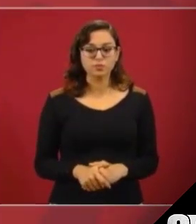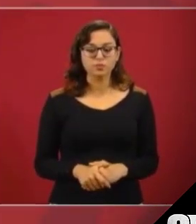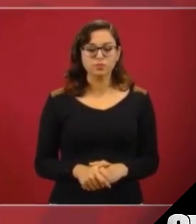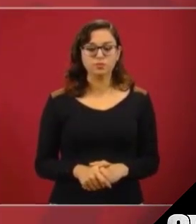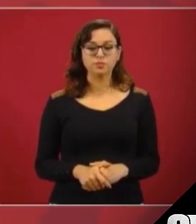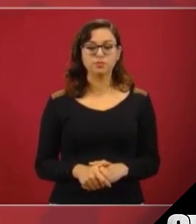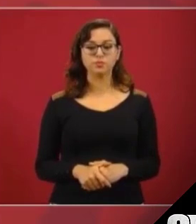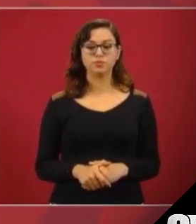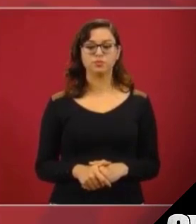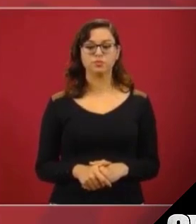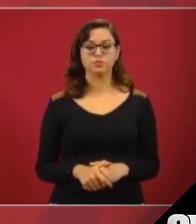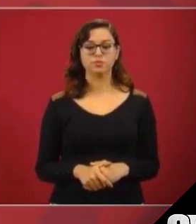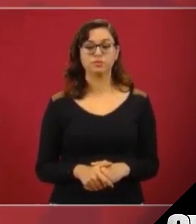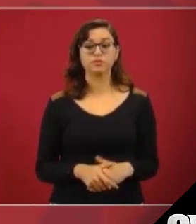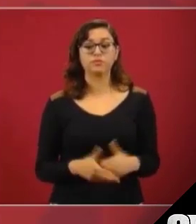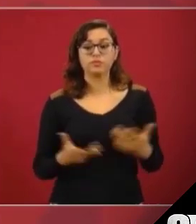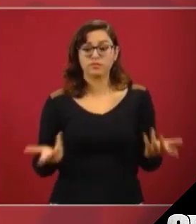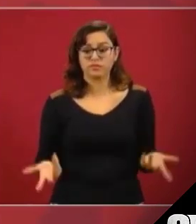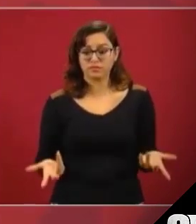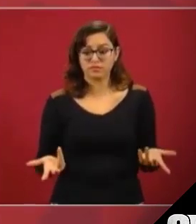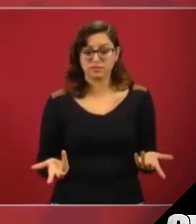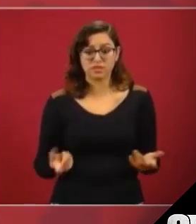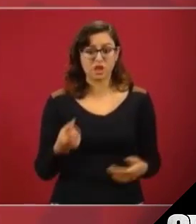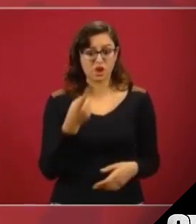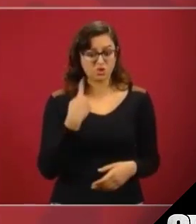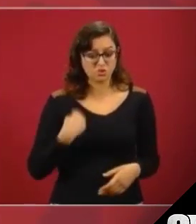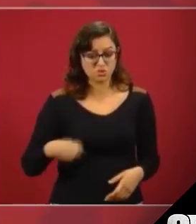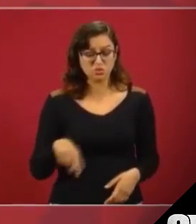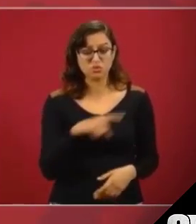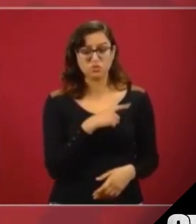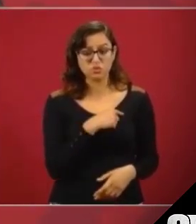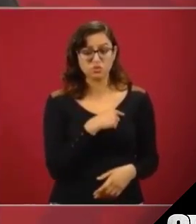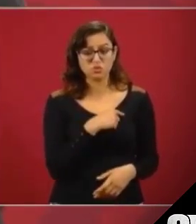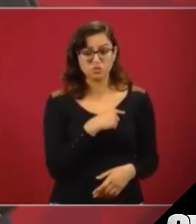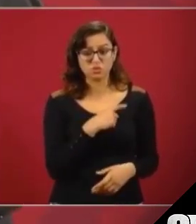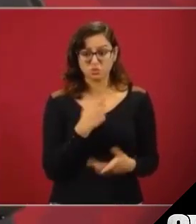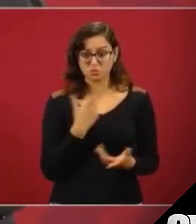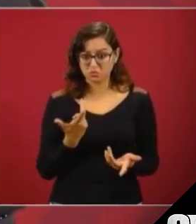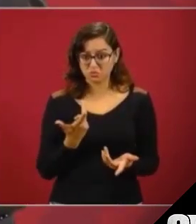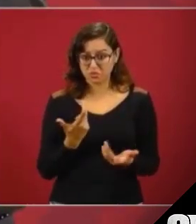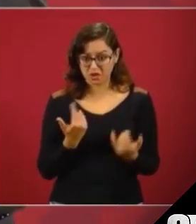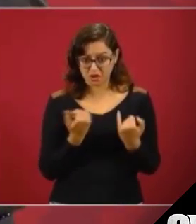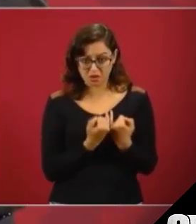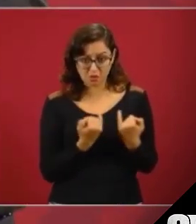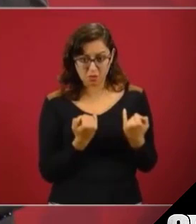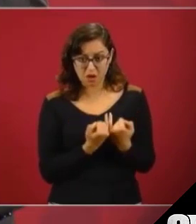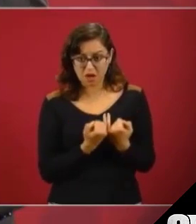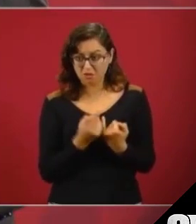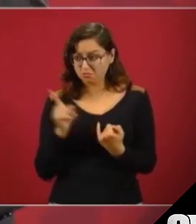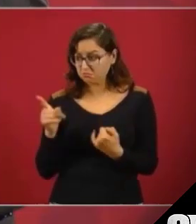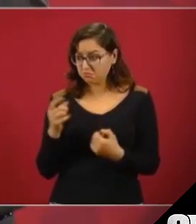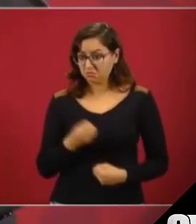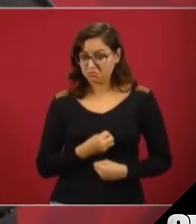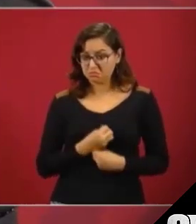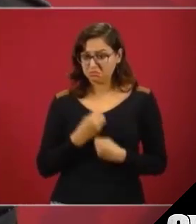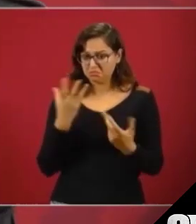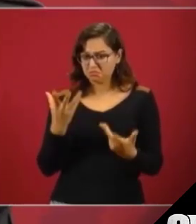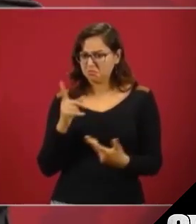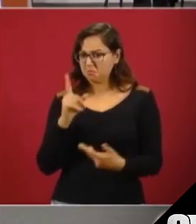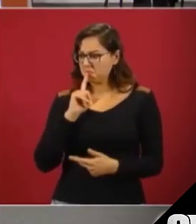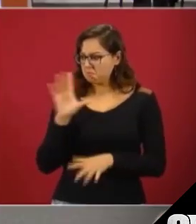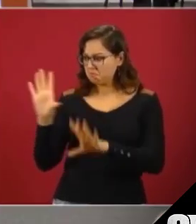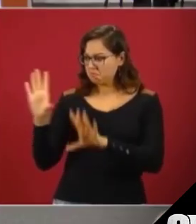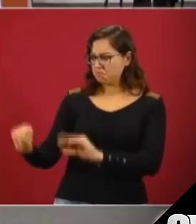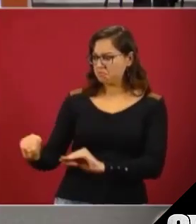Entonces, no vamos nosotros a afectar la libre manifestación de las ideas. Qué